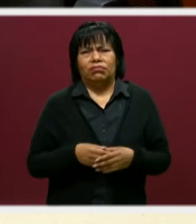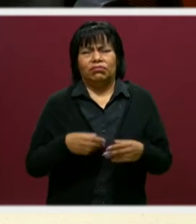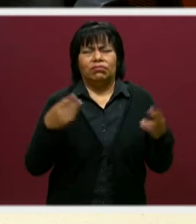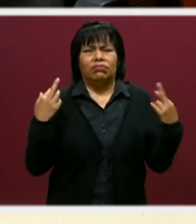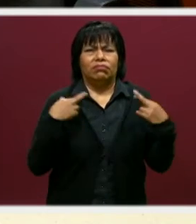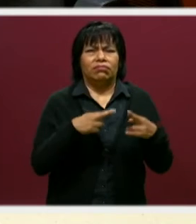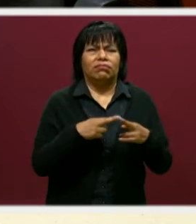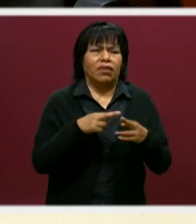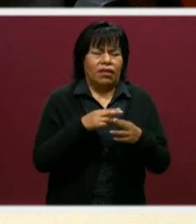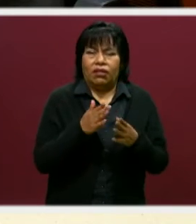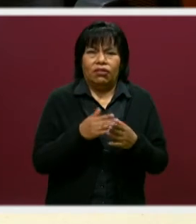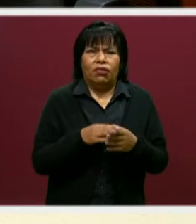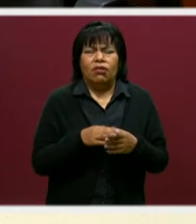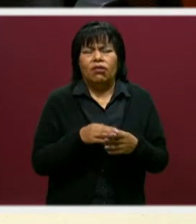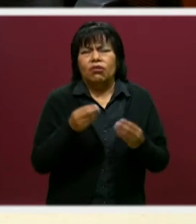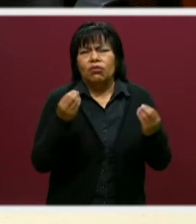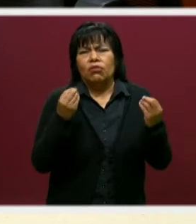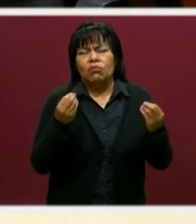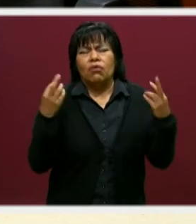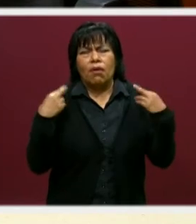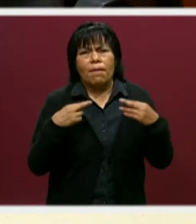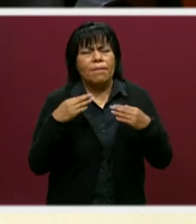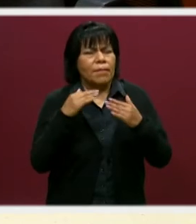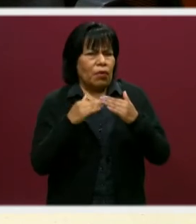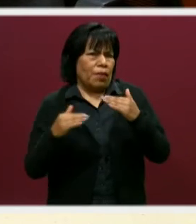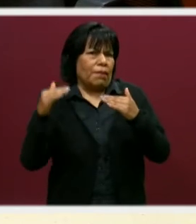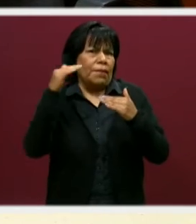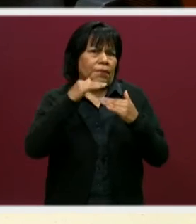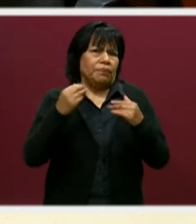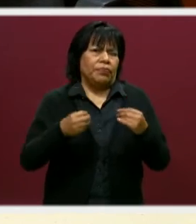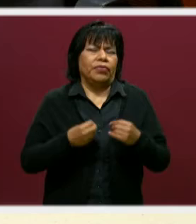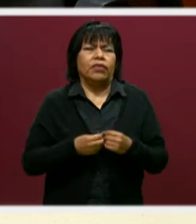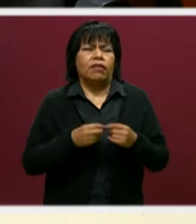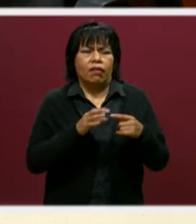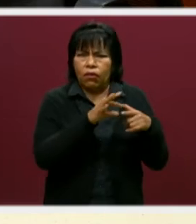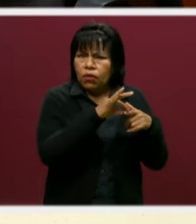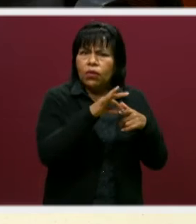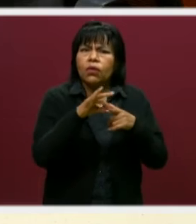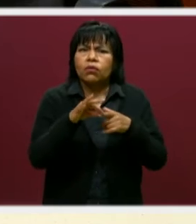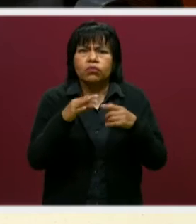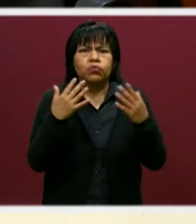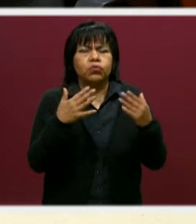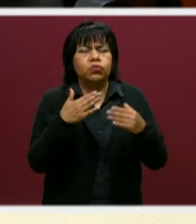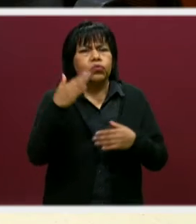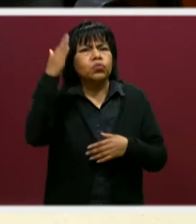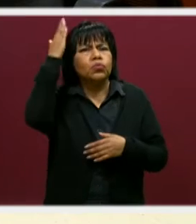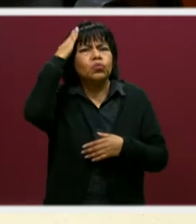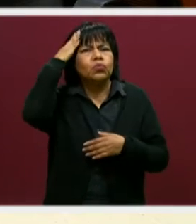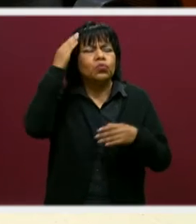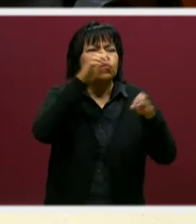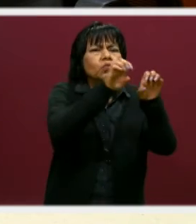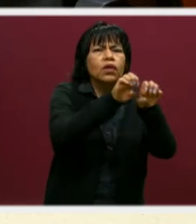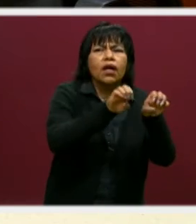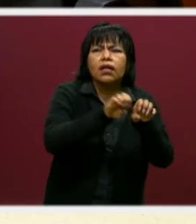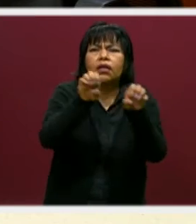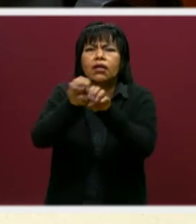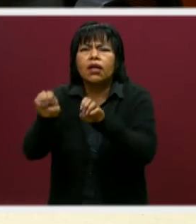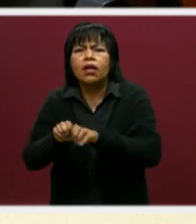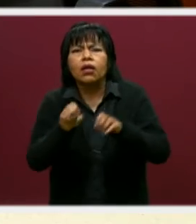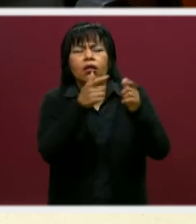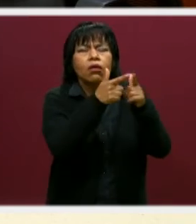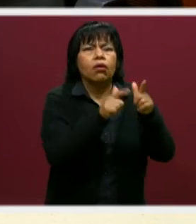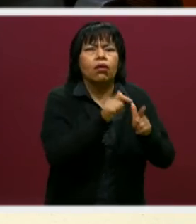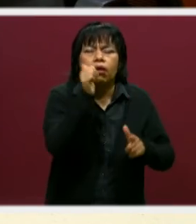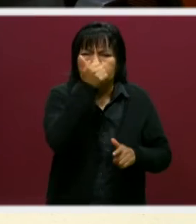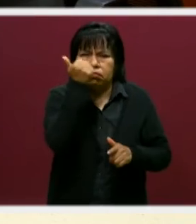docentes. De hecho, tenemos varios profesores de alto nivel, grandes guías, grandes líderes de sus equipos y de sus grupos de estudiantes